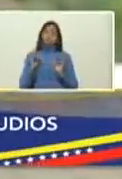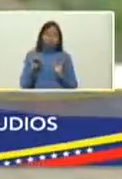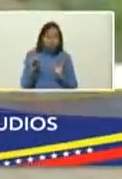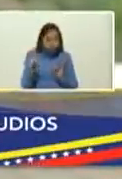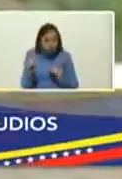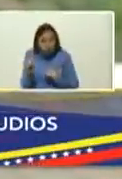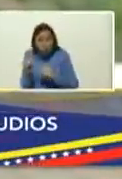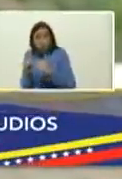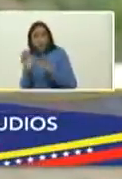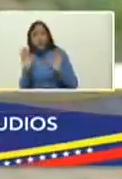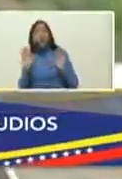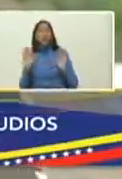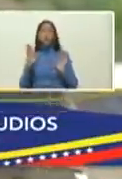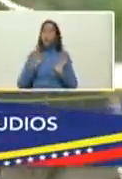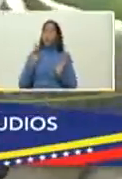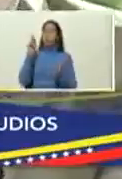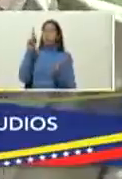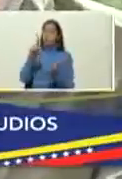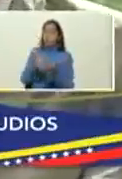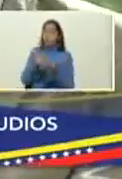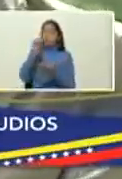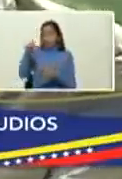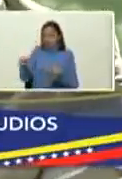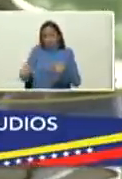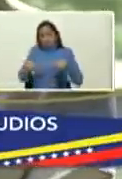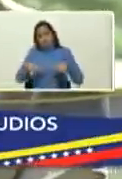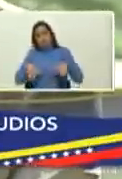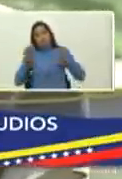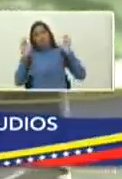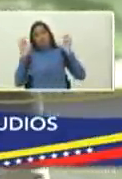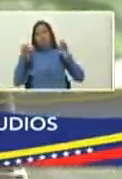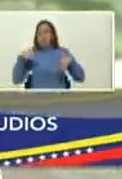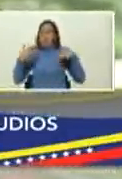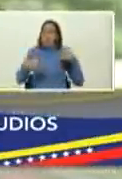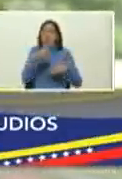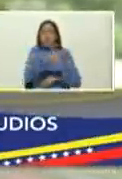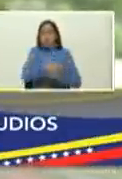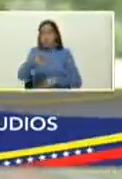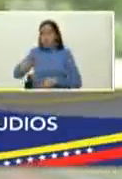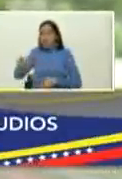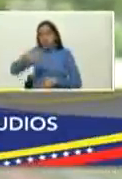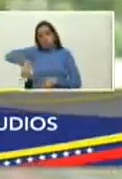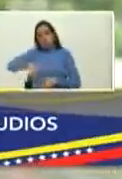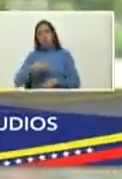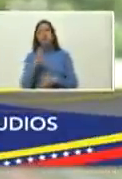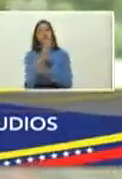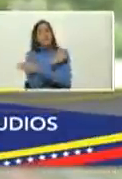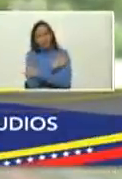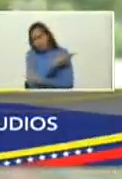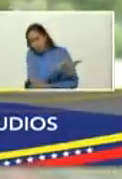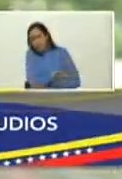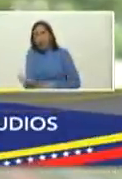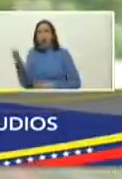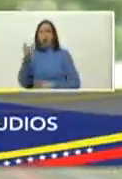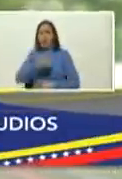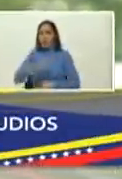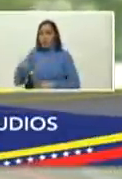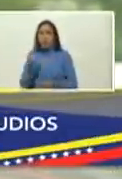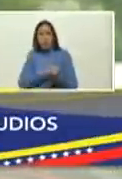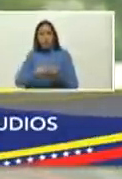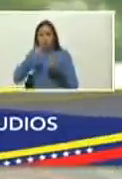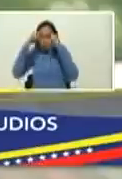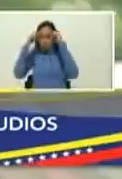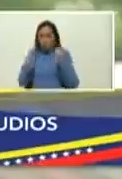si se me pega algo y puedo yo llevarme por lo menos la alegría de estos de estos laureles felicitaciones a los escritores a las